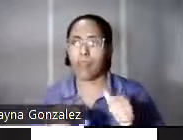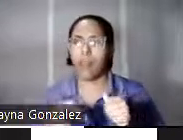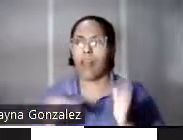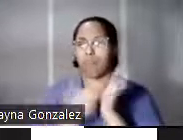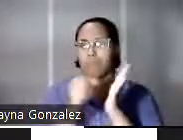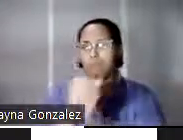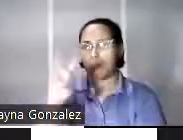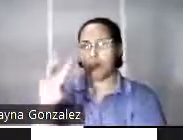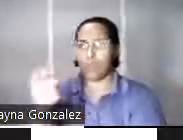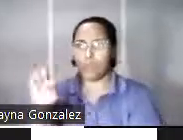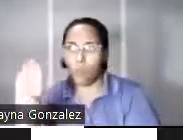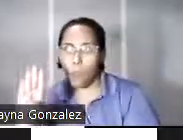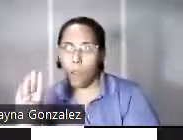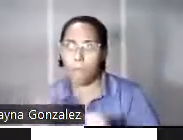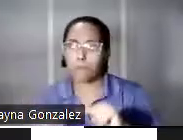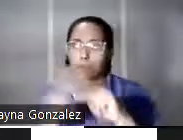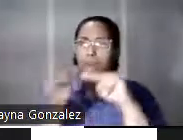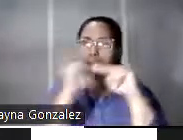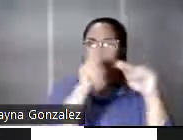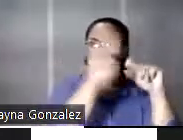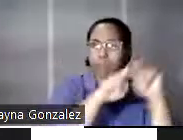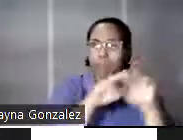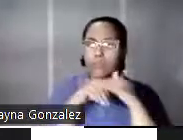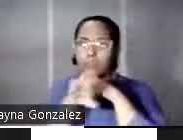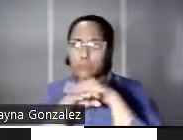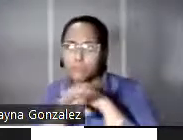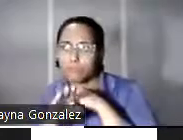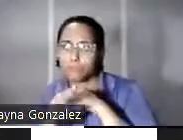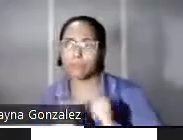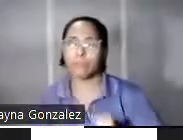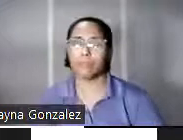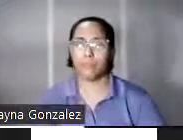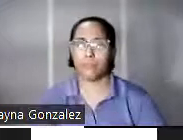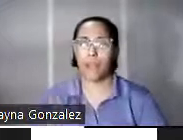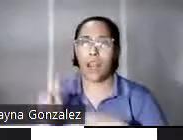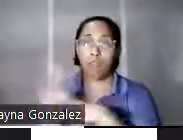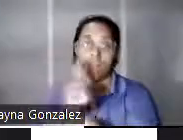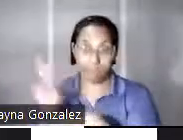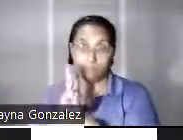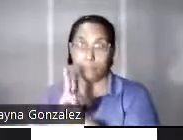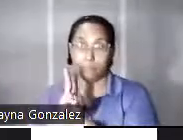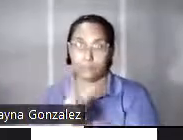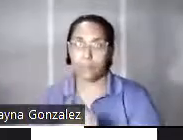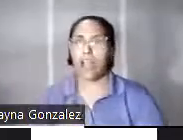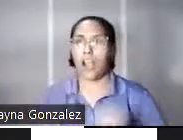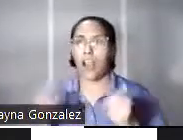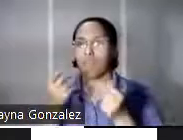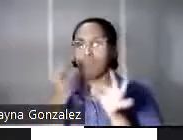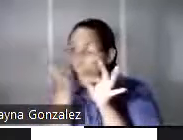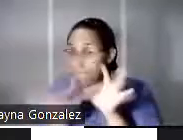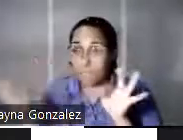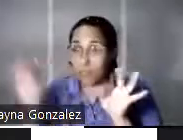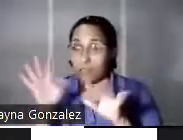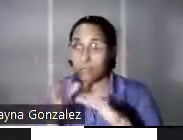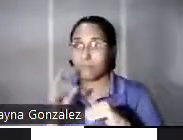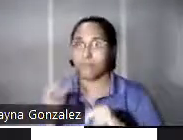aumentar la accesibilidad, la navegación fácil, la usabilidad, que es la facilidad de los usuarios